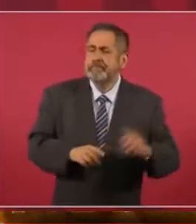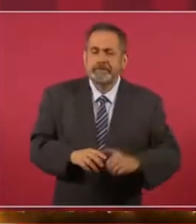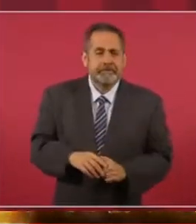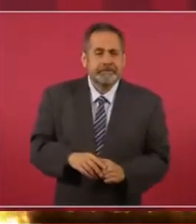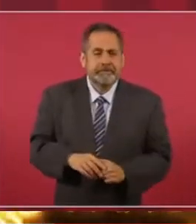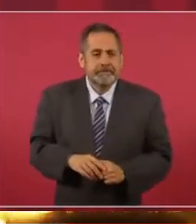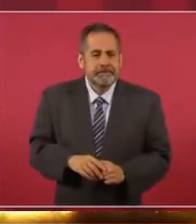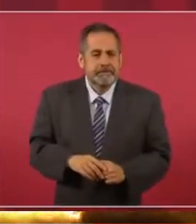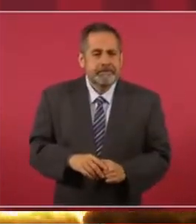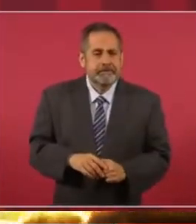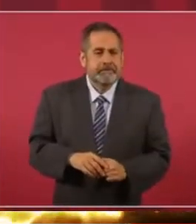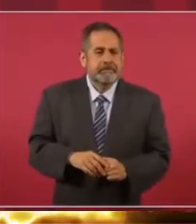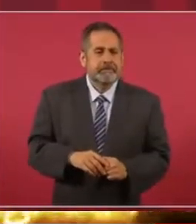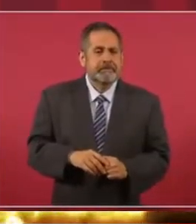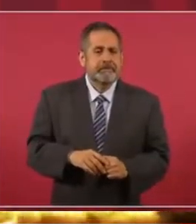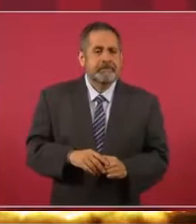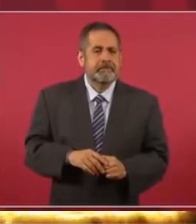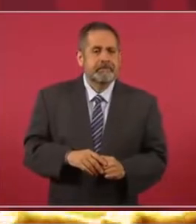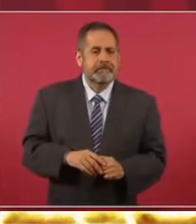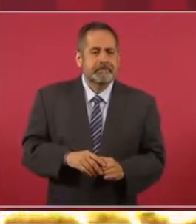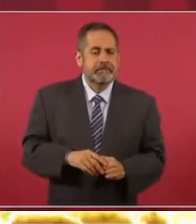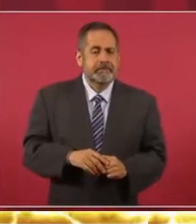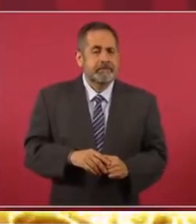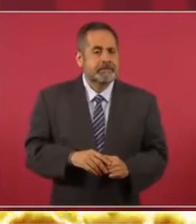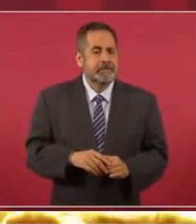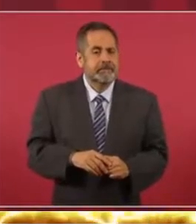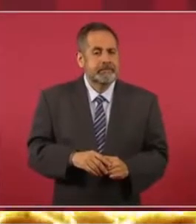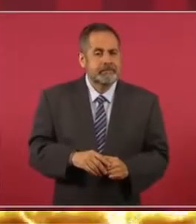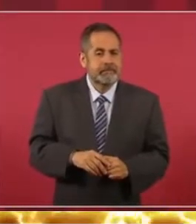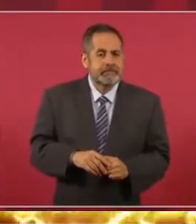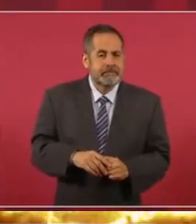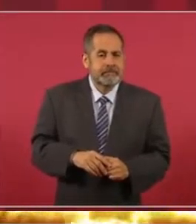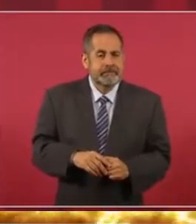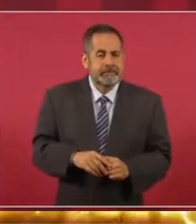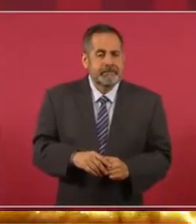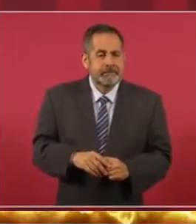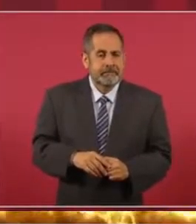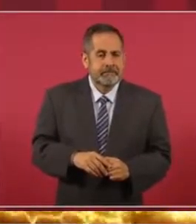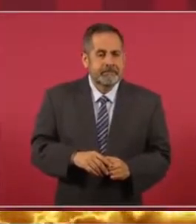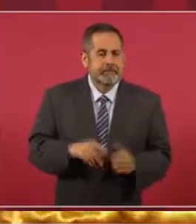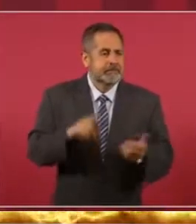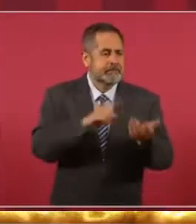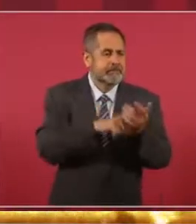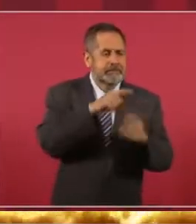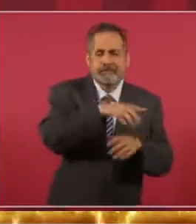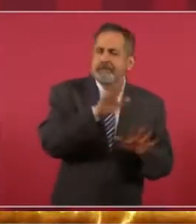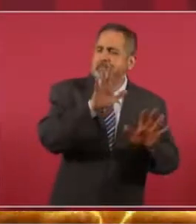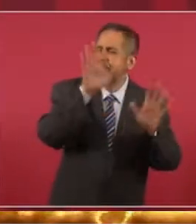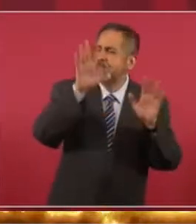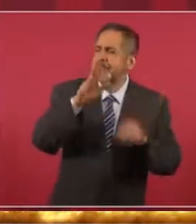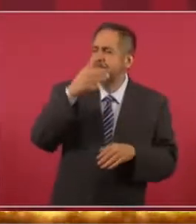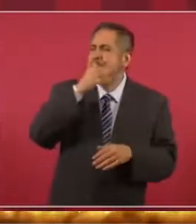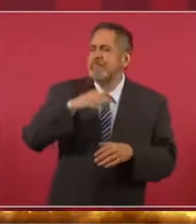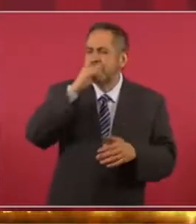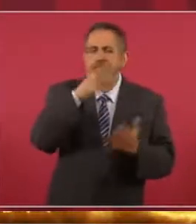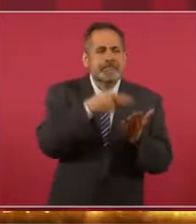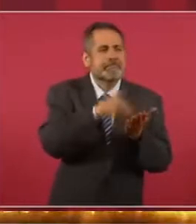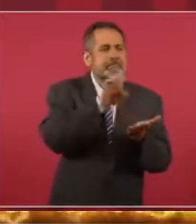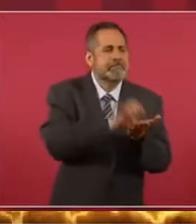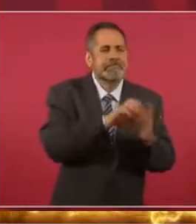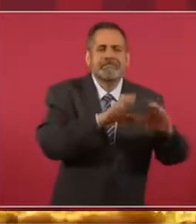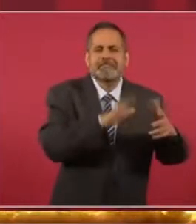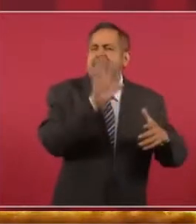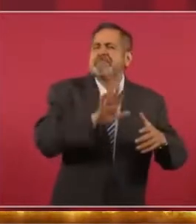una quermés? Había una señora que decía,